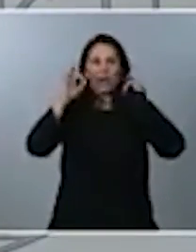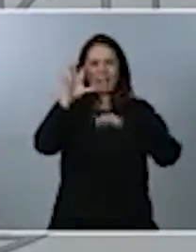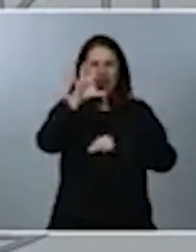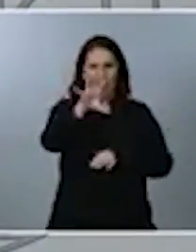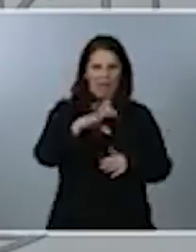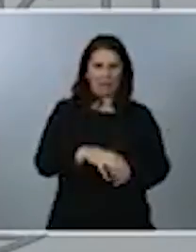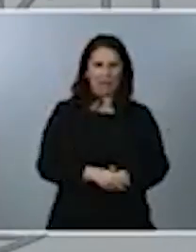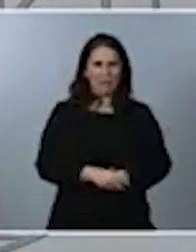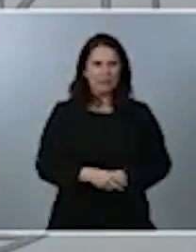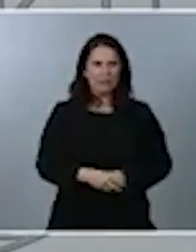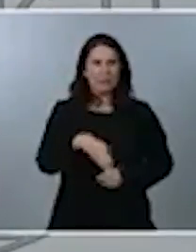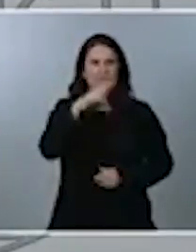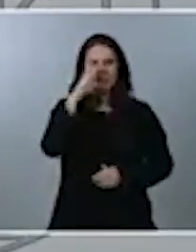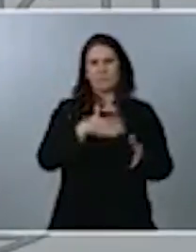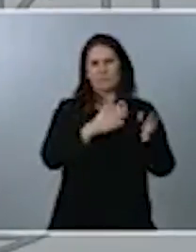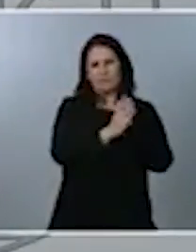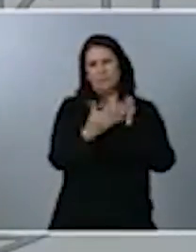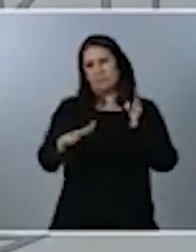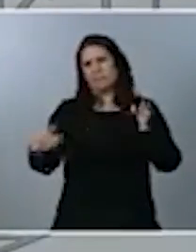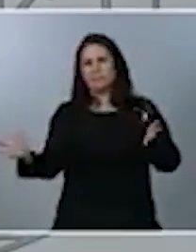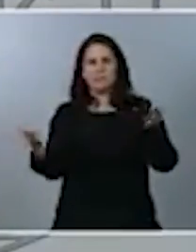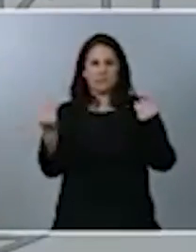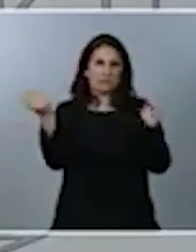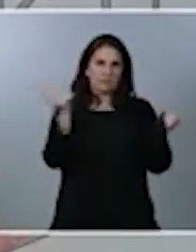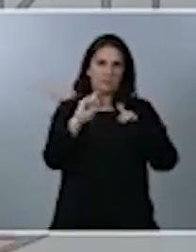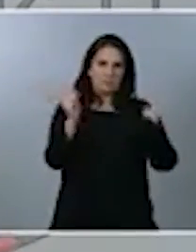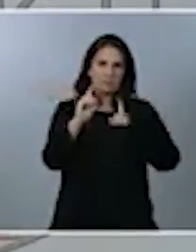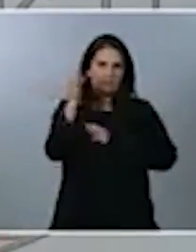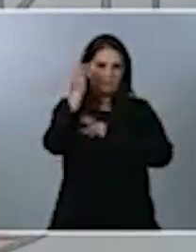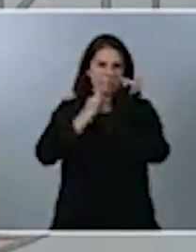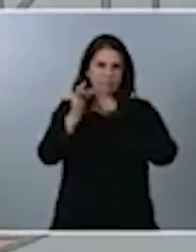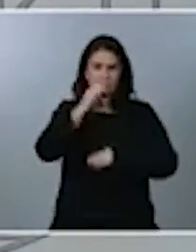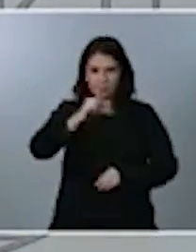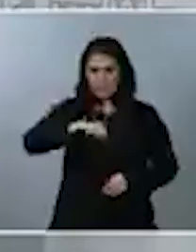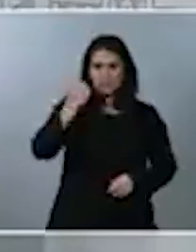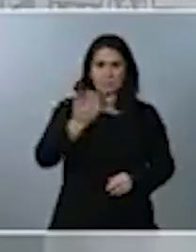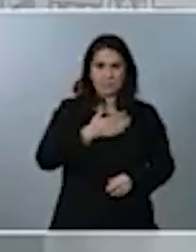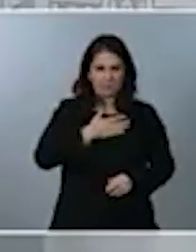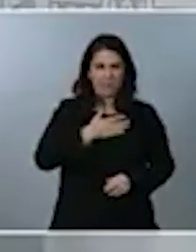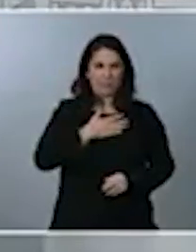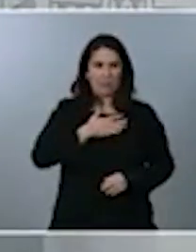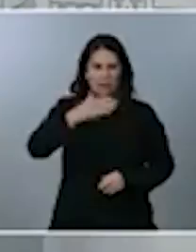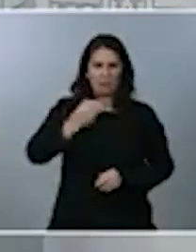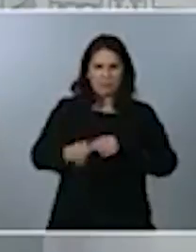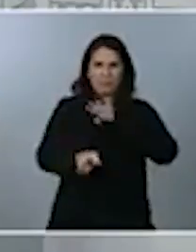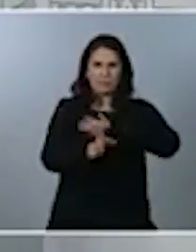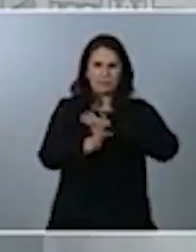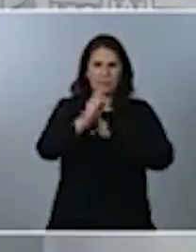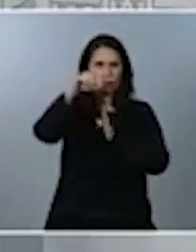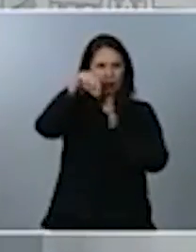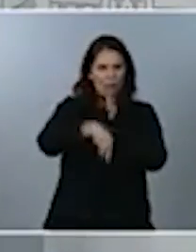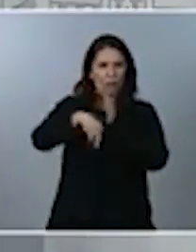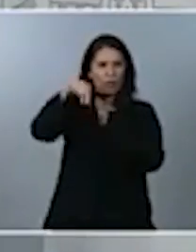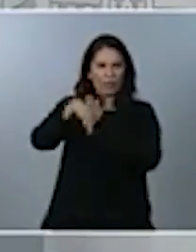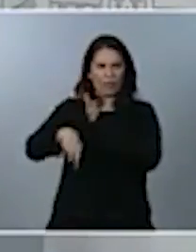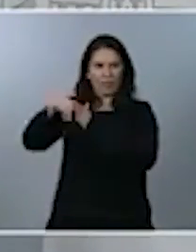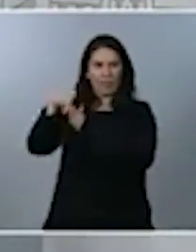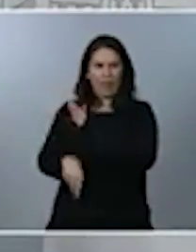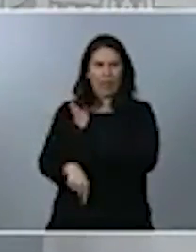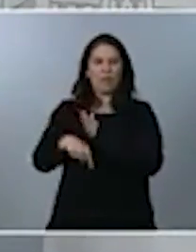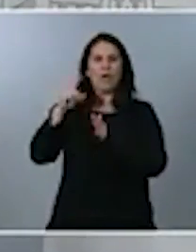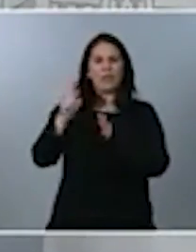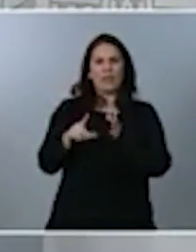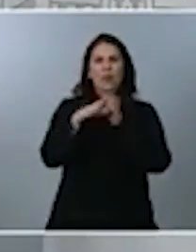no me voy a extender mucho más en estos detalles que mañana tendremos ocasión de seguir profundizando y en los documentos que iremos facilitando